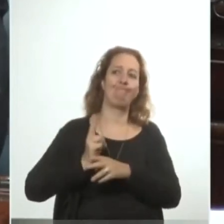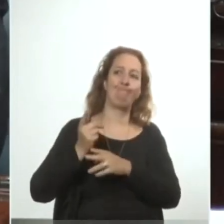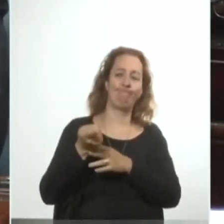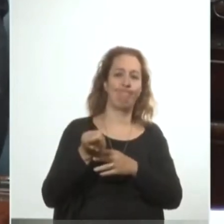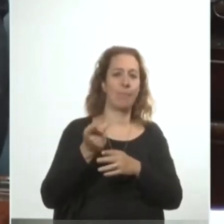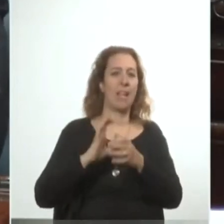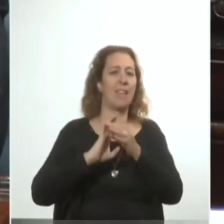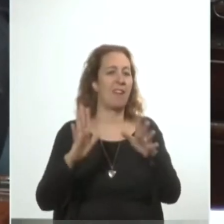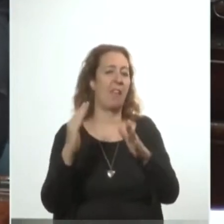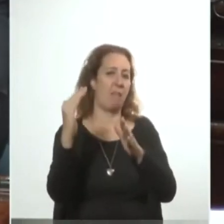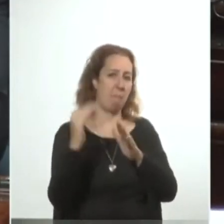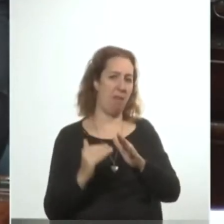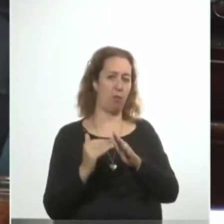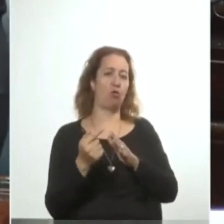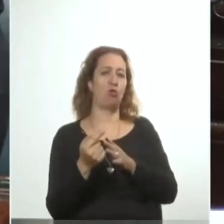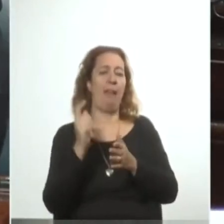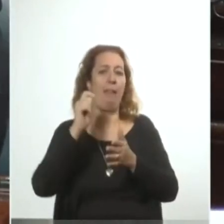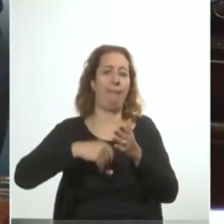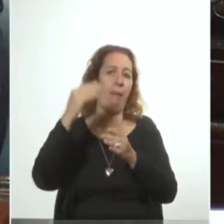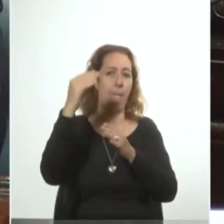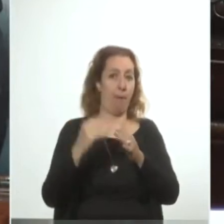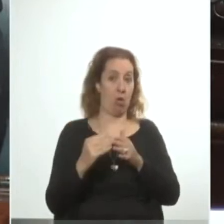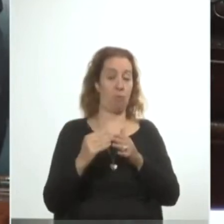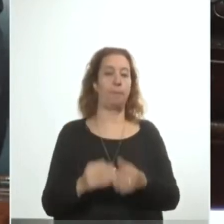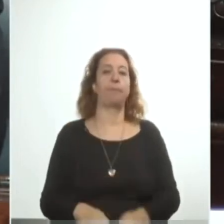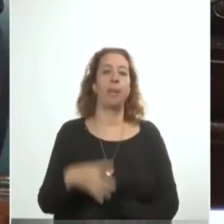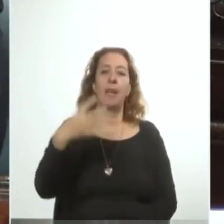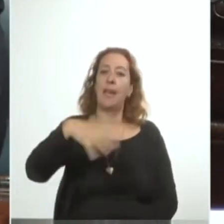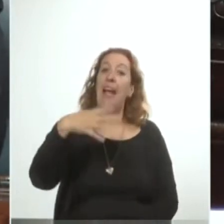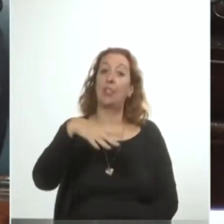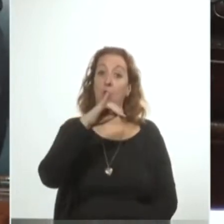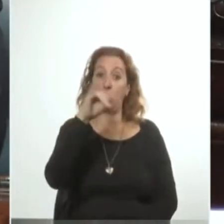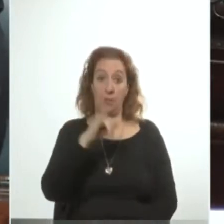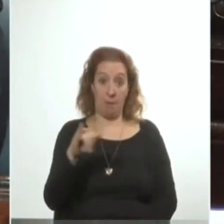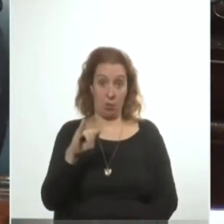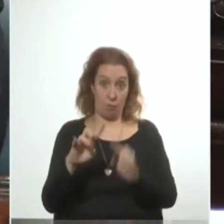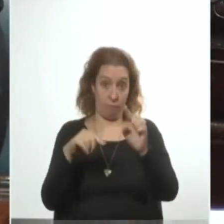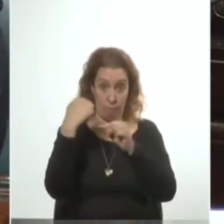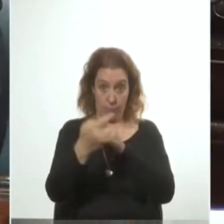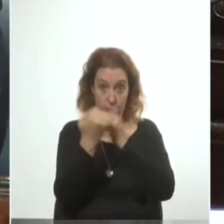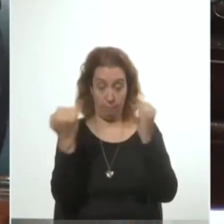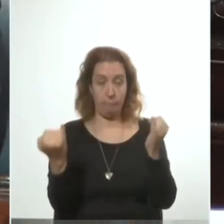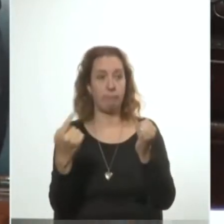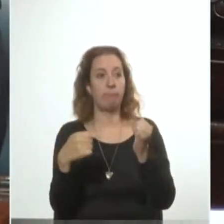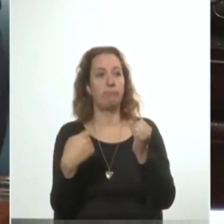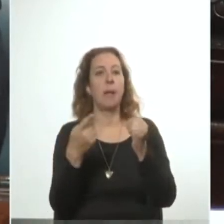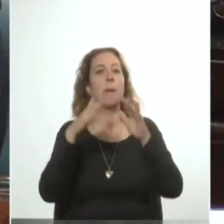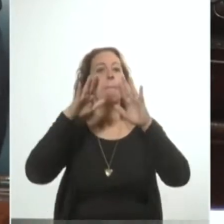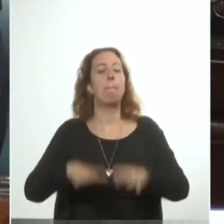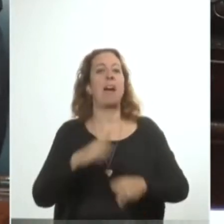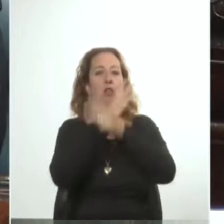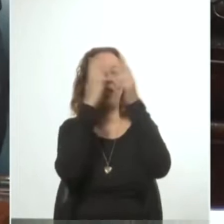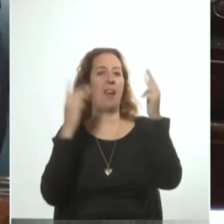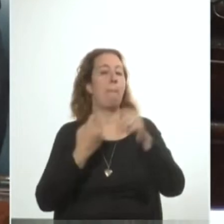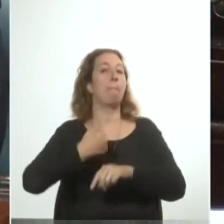garantías y los derechos. Al día siguiente, el 14 de marzo, se realiza el primer paro general del nuevo